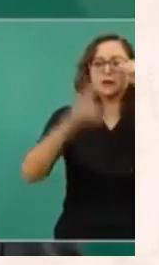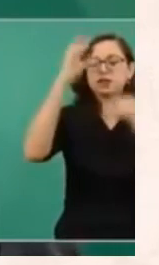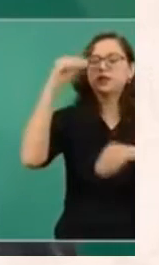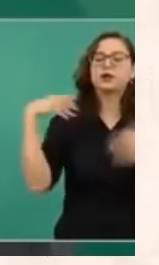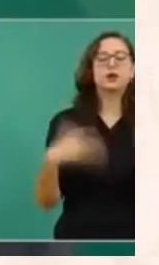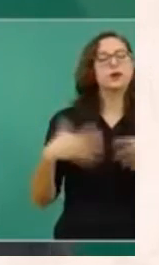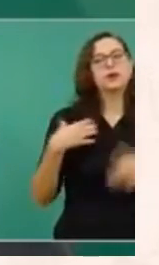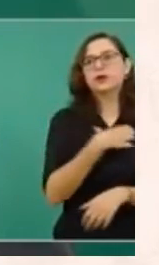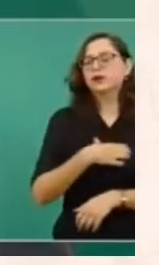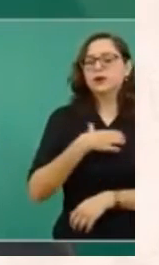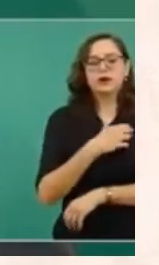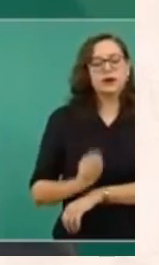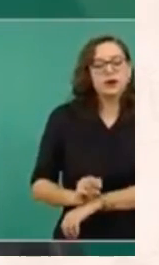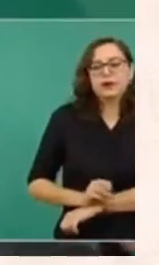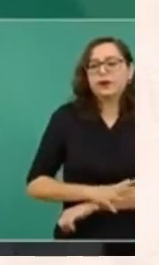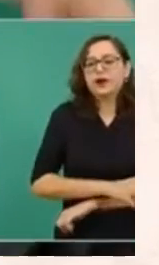sienten muy bien,